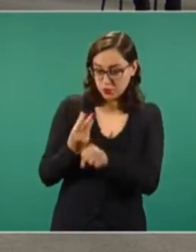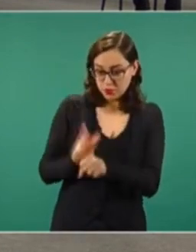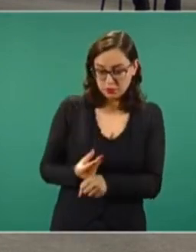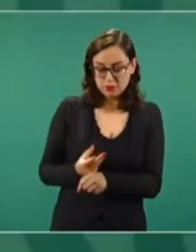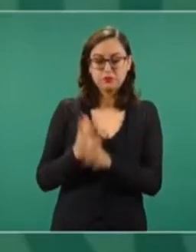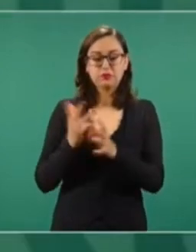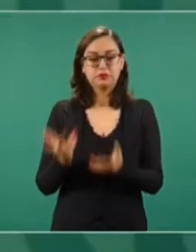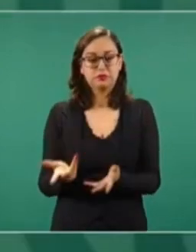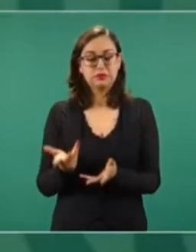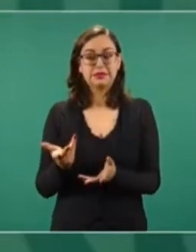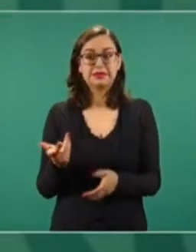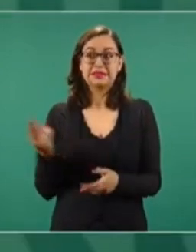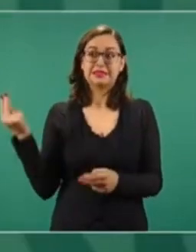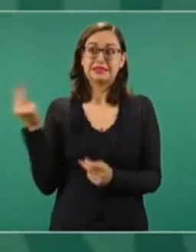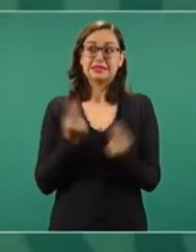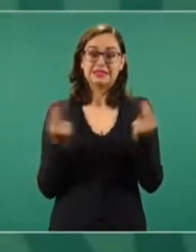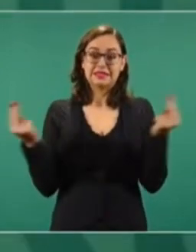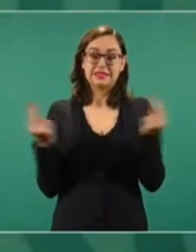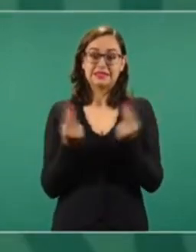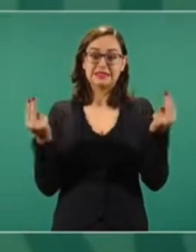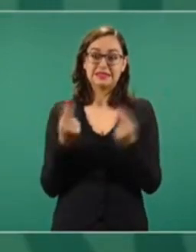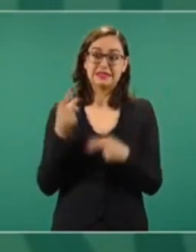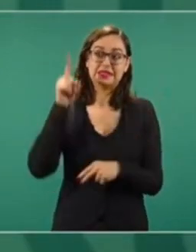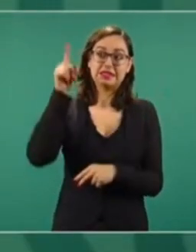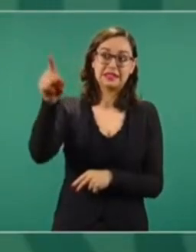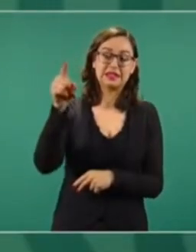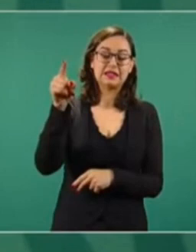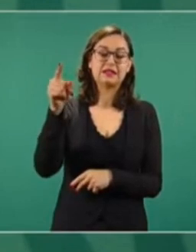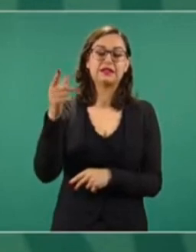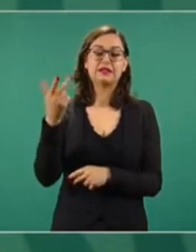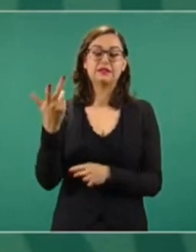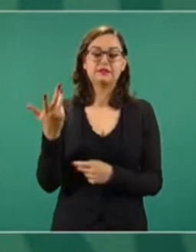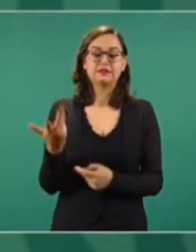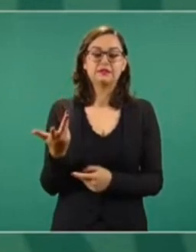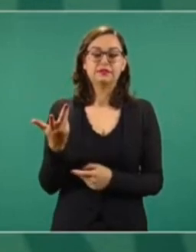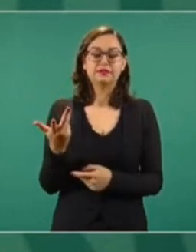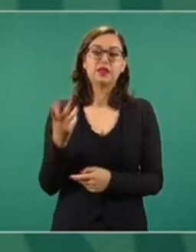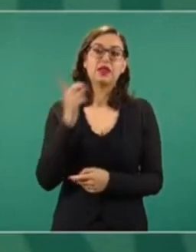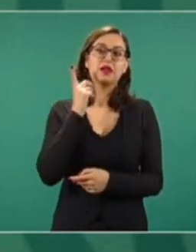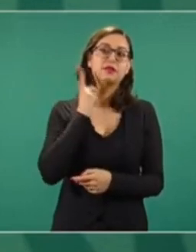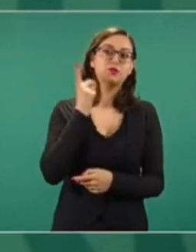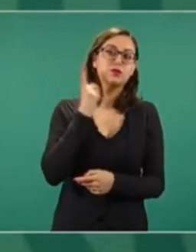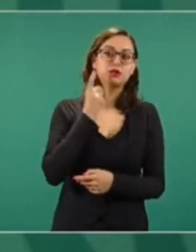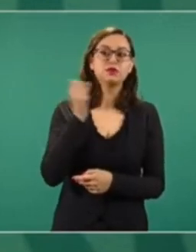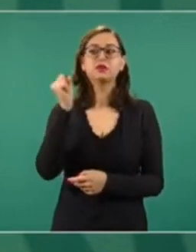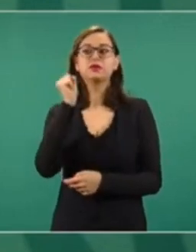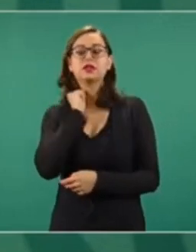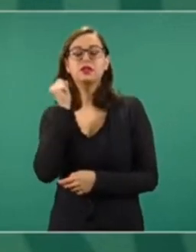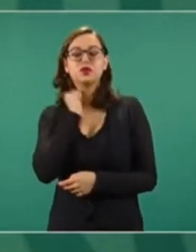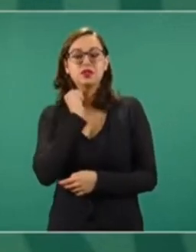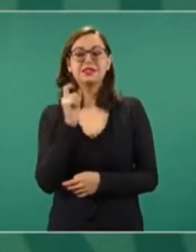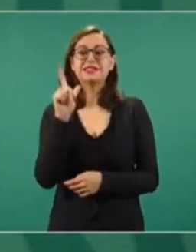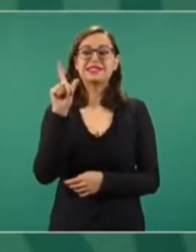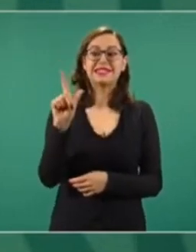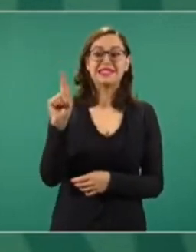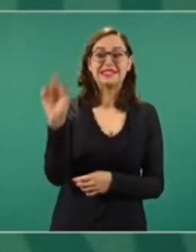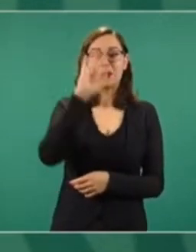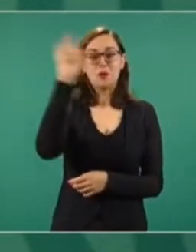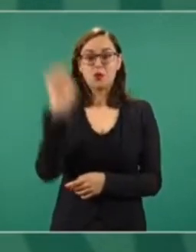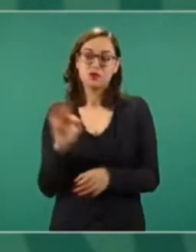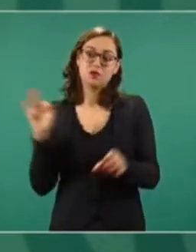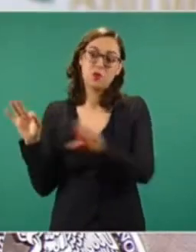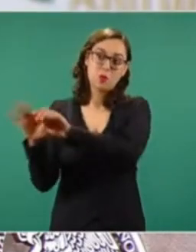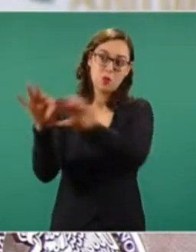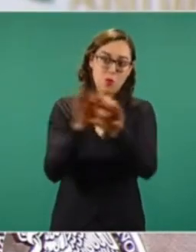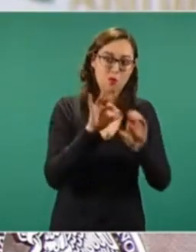terceras partes, mayoría calificada en las cámaras. Por eso